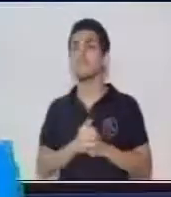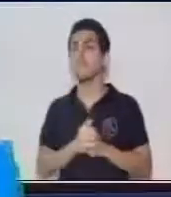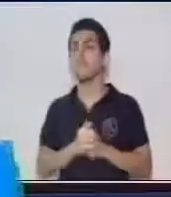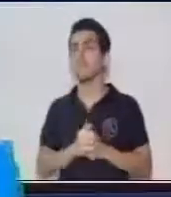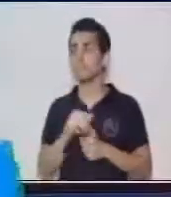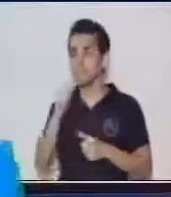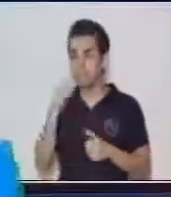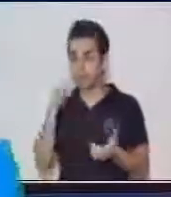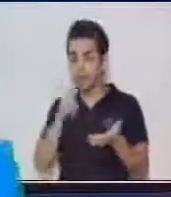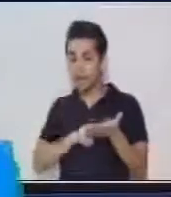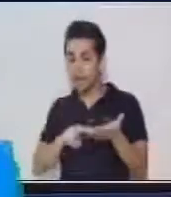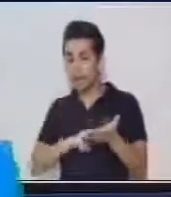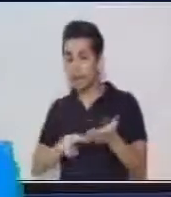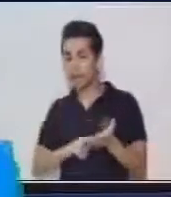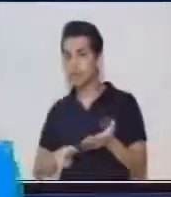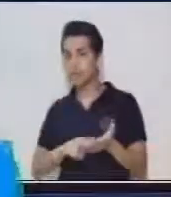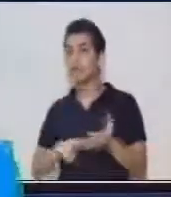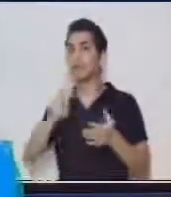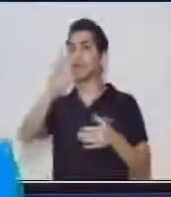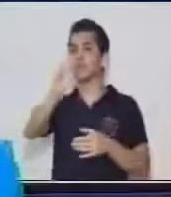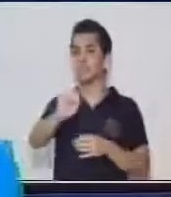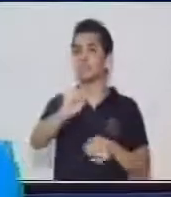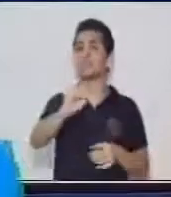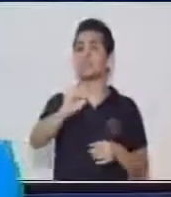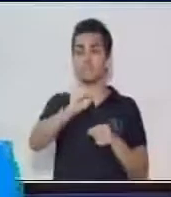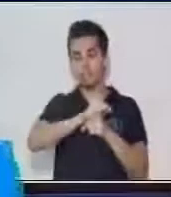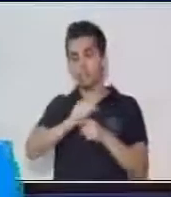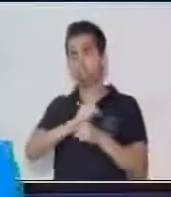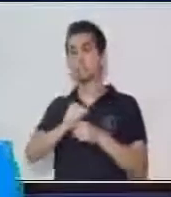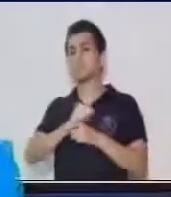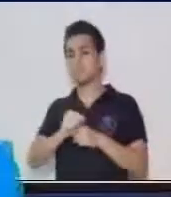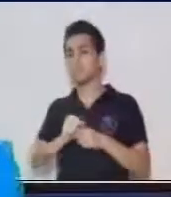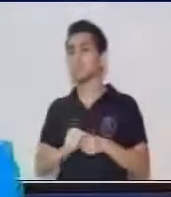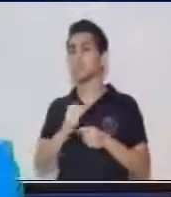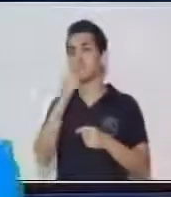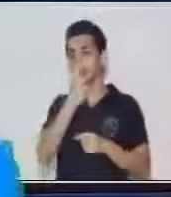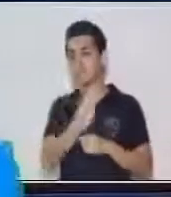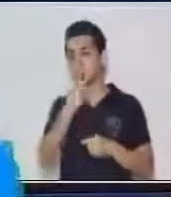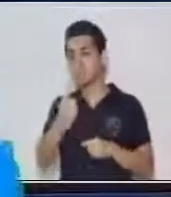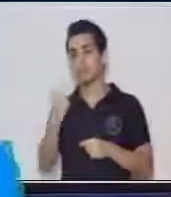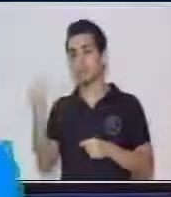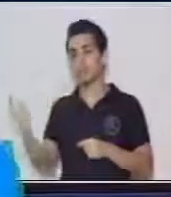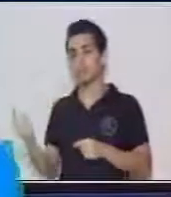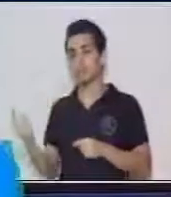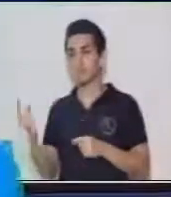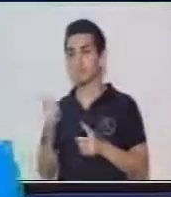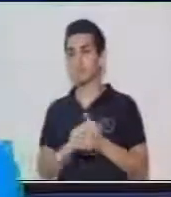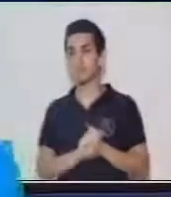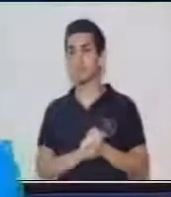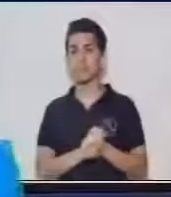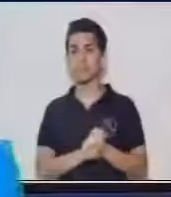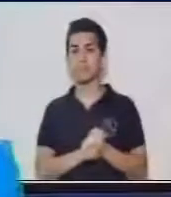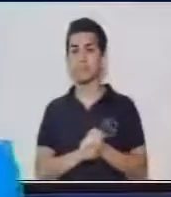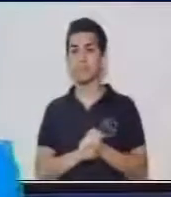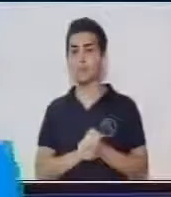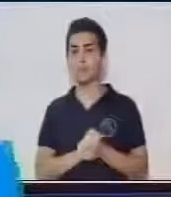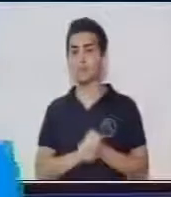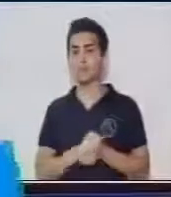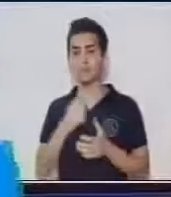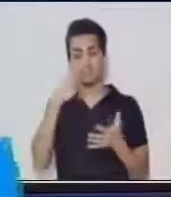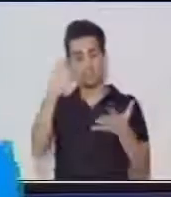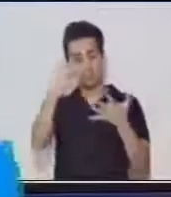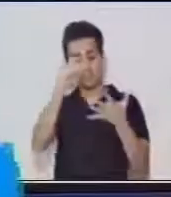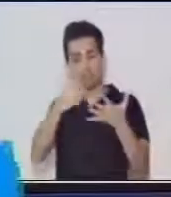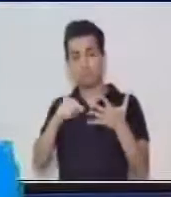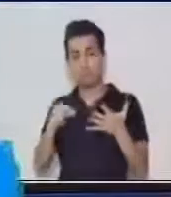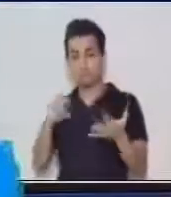medio de la lectura vamos a identificar y a practicar cada uno de estos aspectos